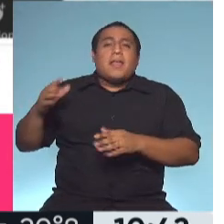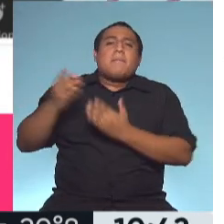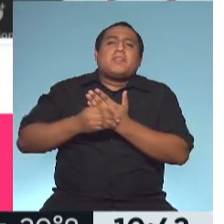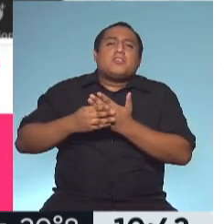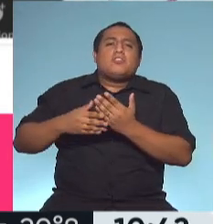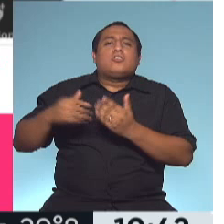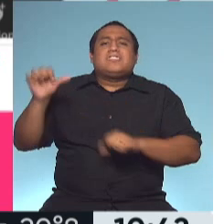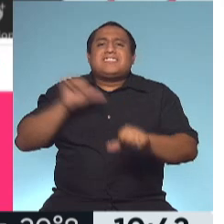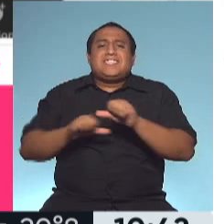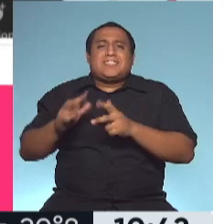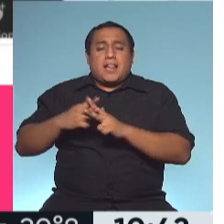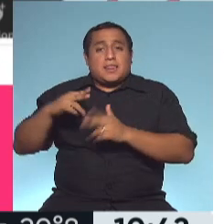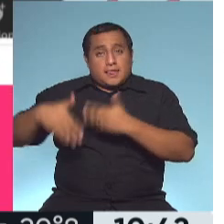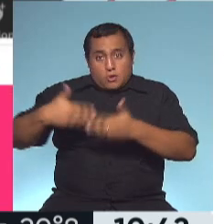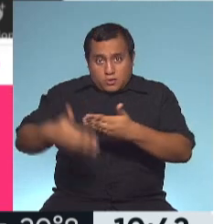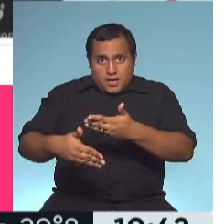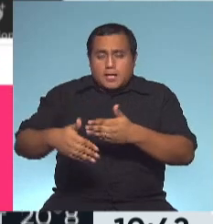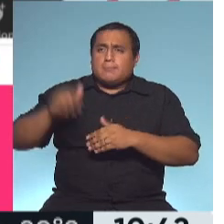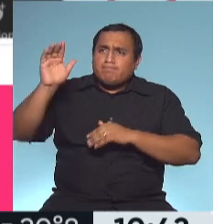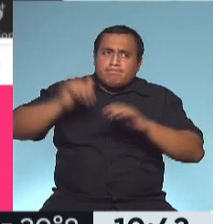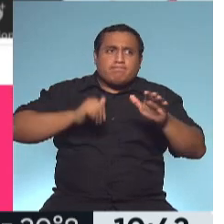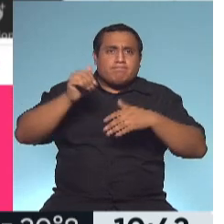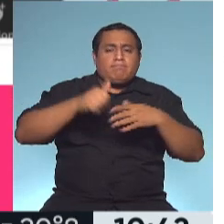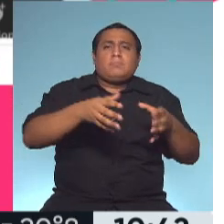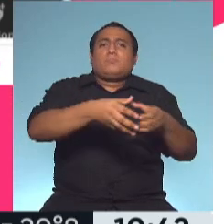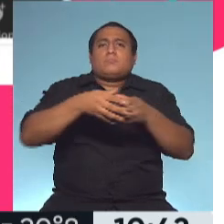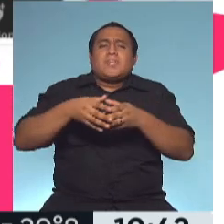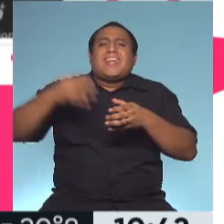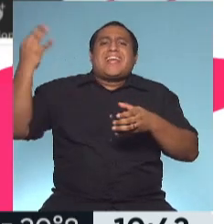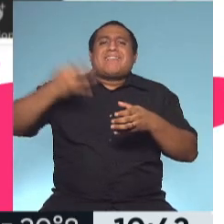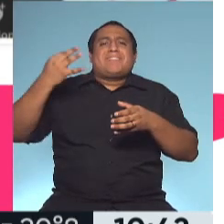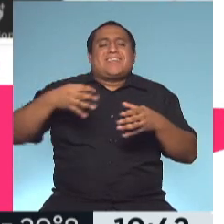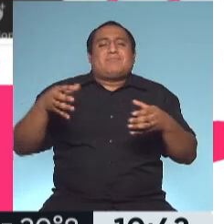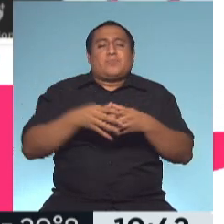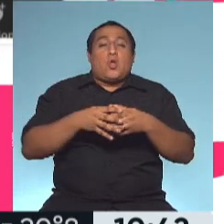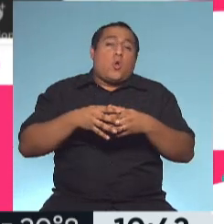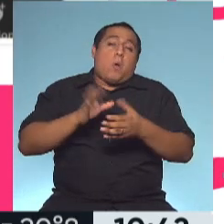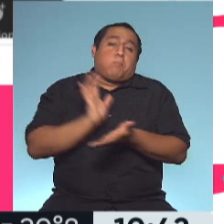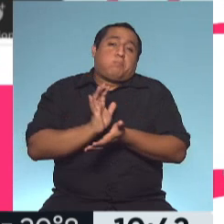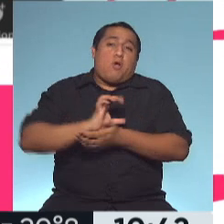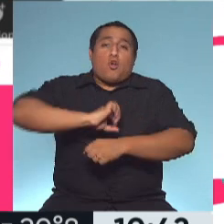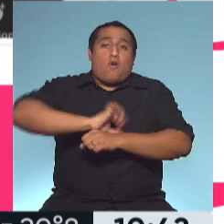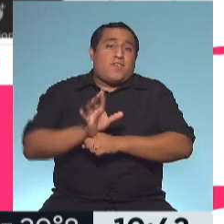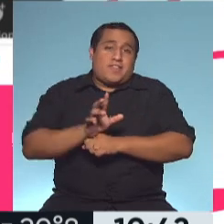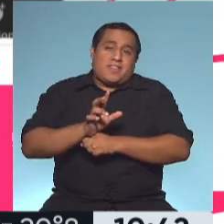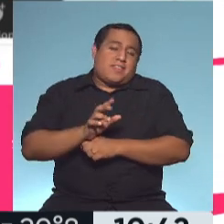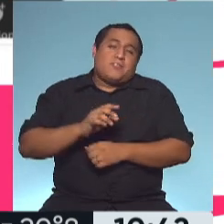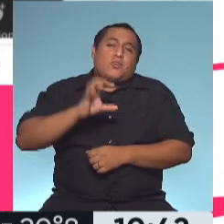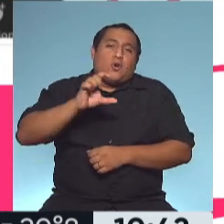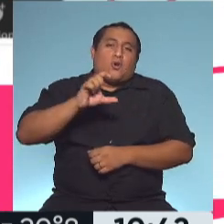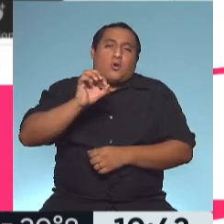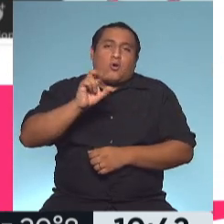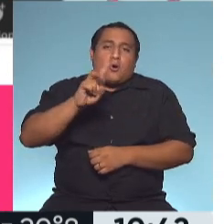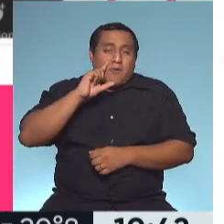Tecnología convocó a una unidad especial, que se llama COVID-19 justamente, a la que se